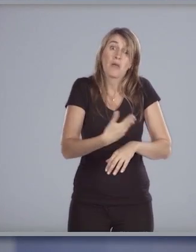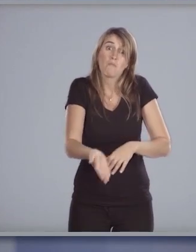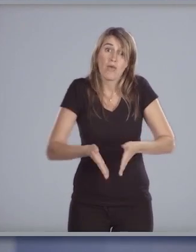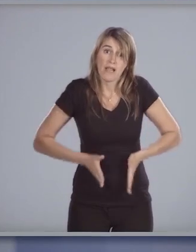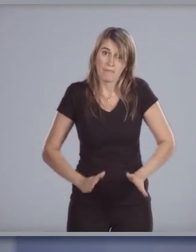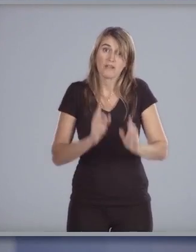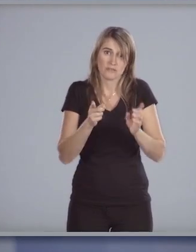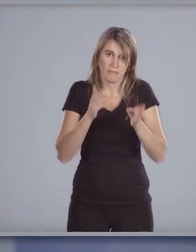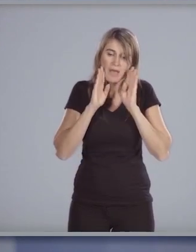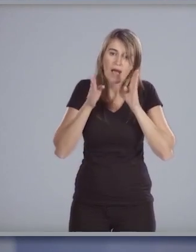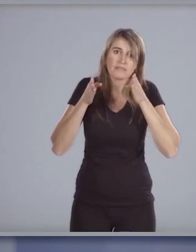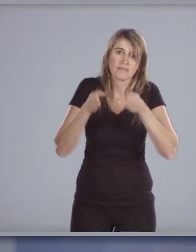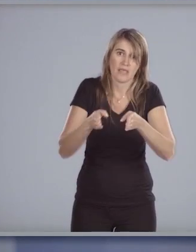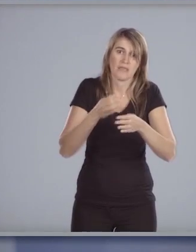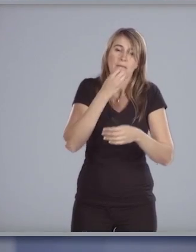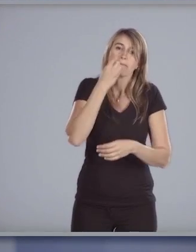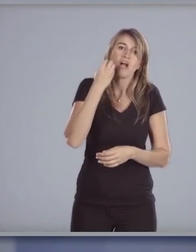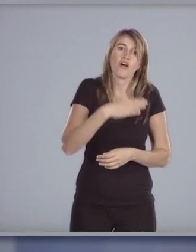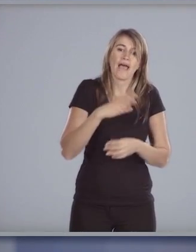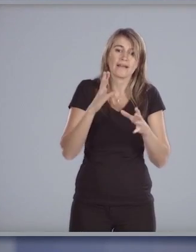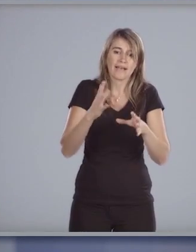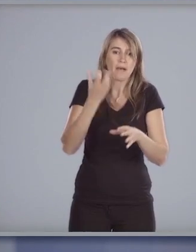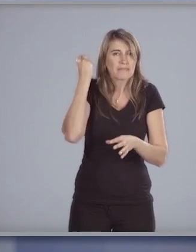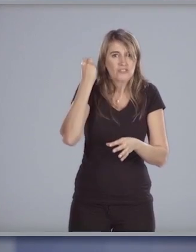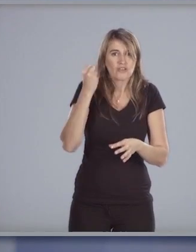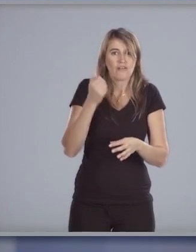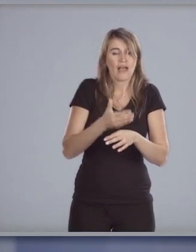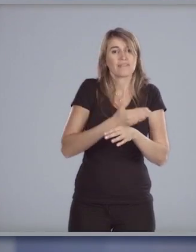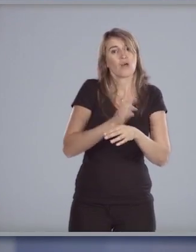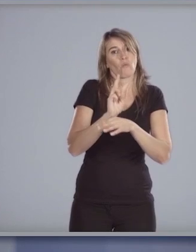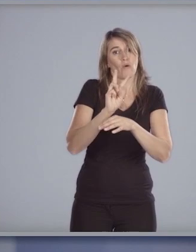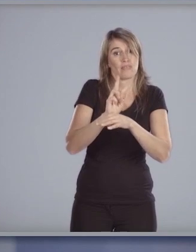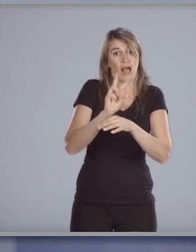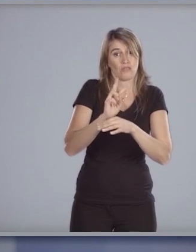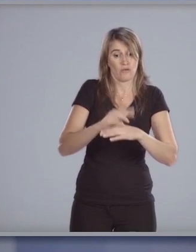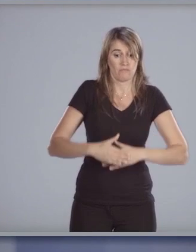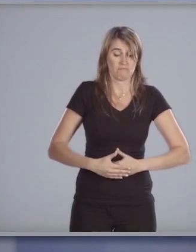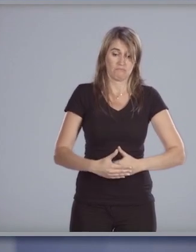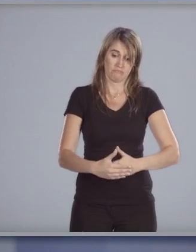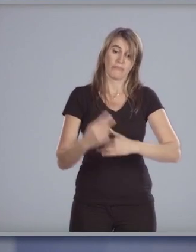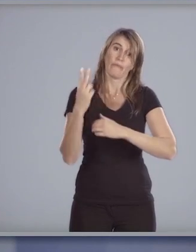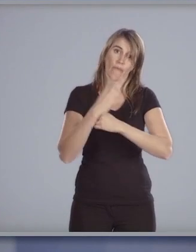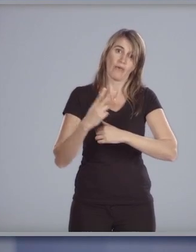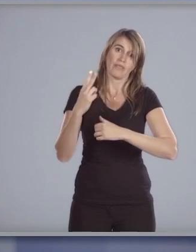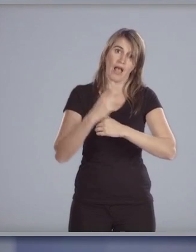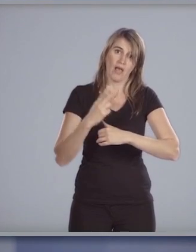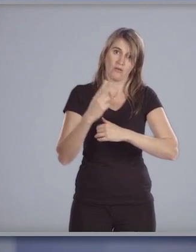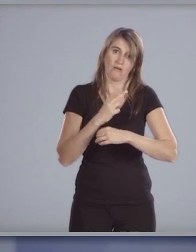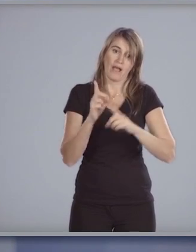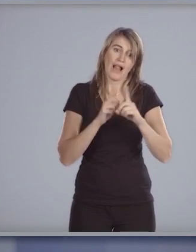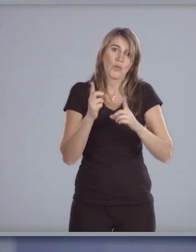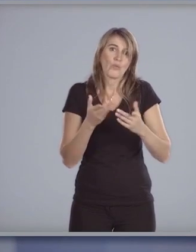mejorando aún más la captación y los cuidados de la mujer embarazada en situaciones